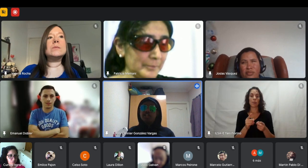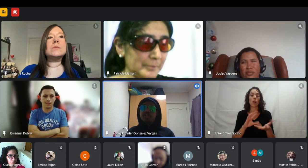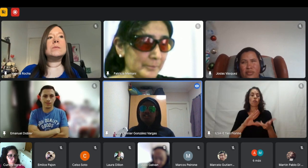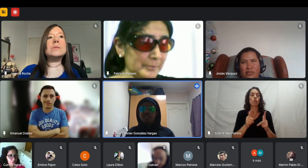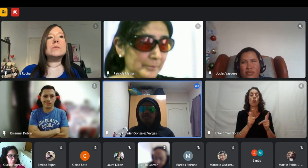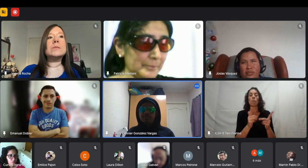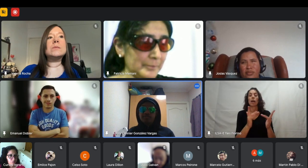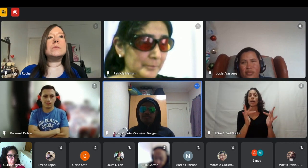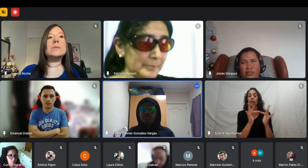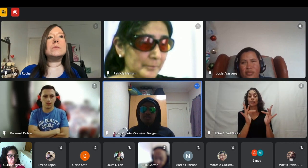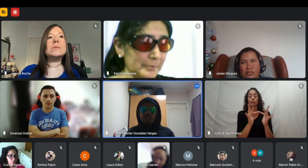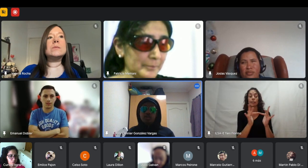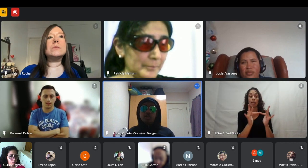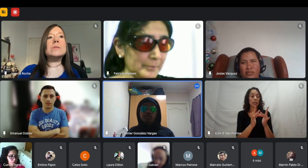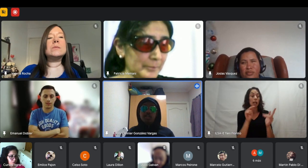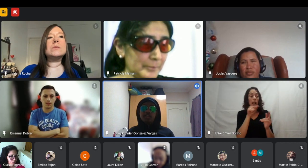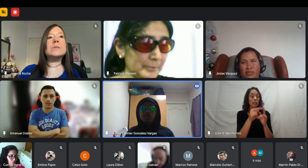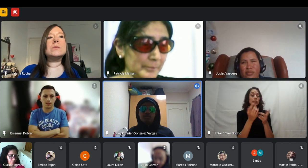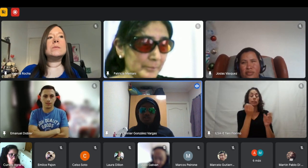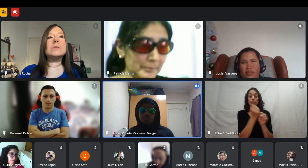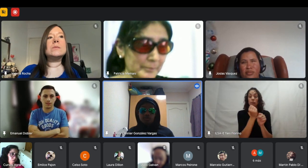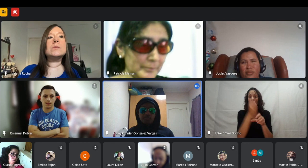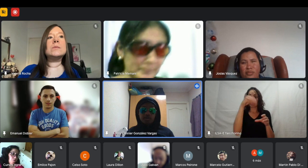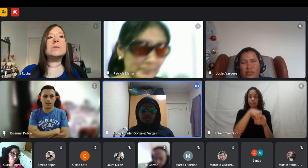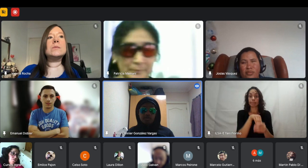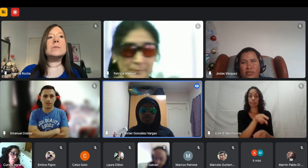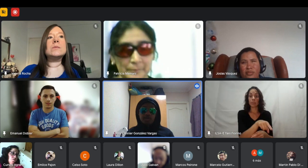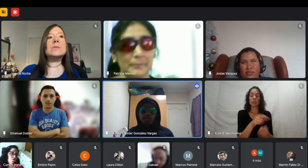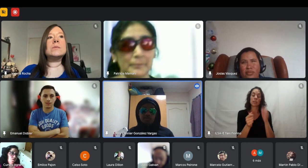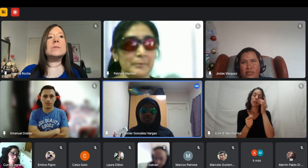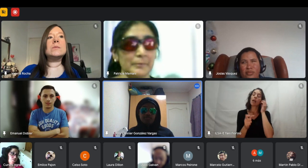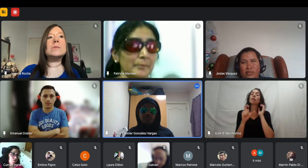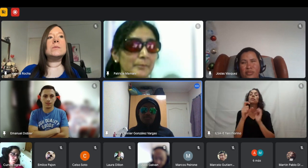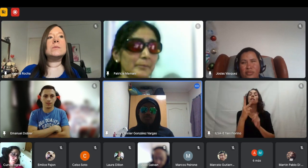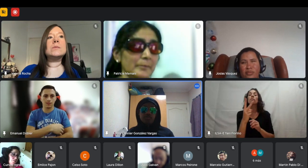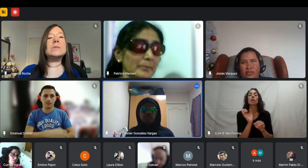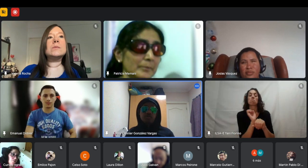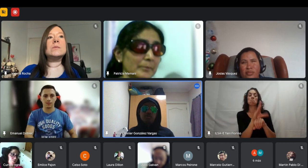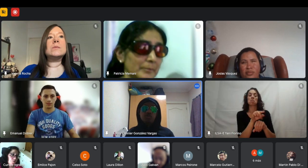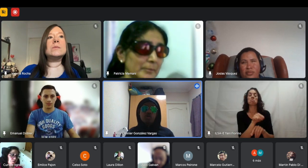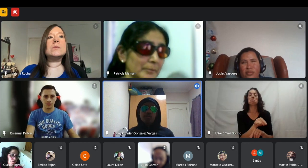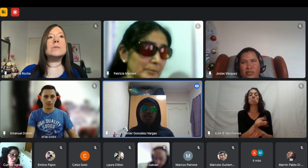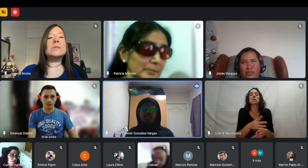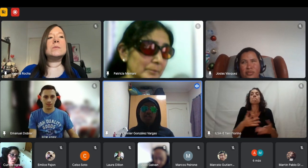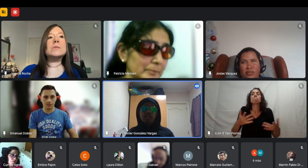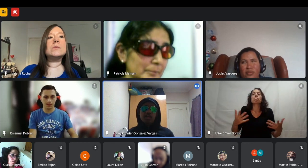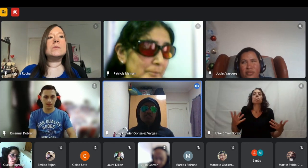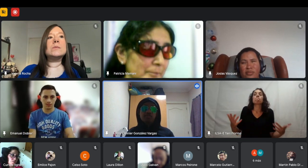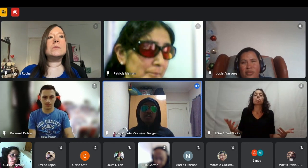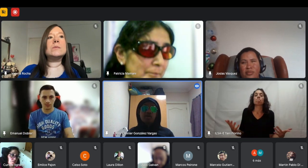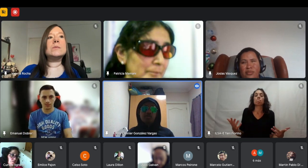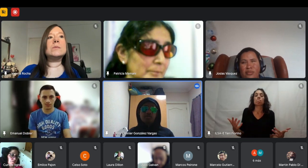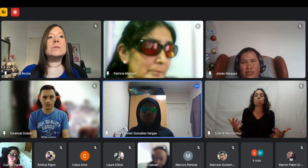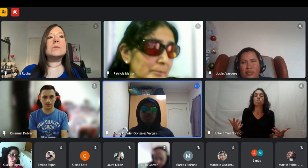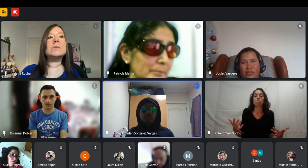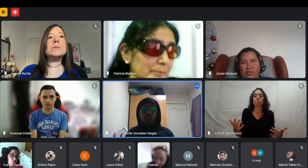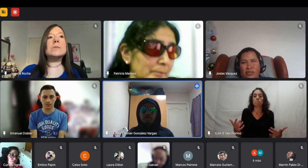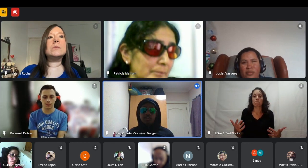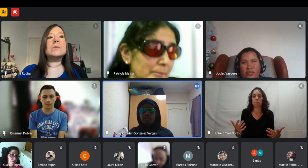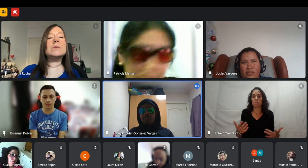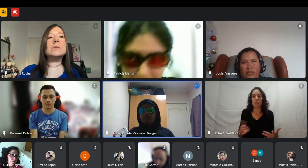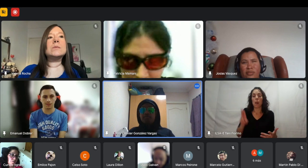y mandé el currículum pero no me no me aceptaron